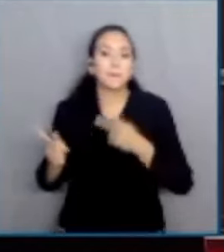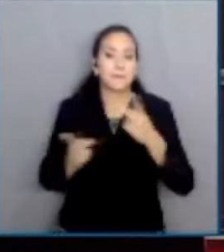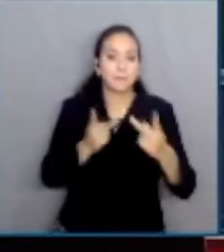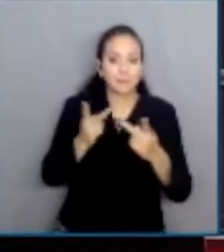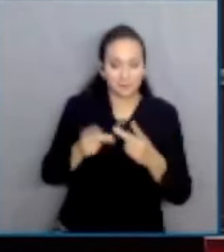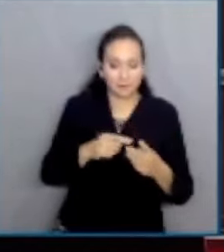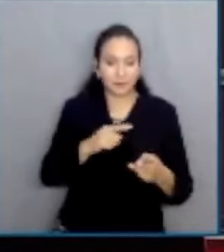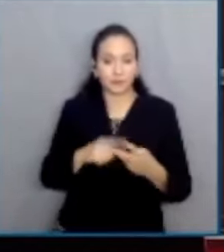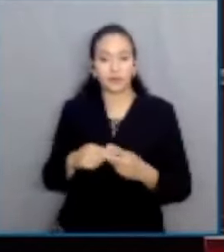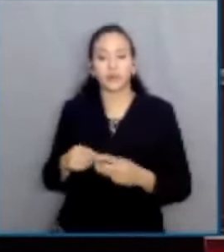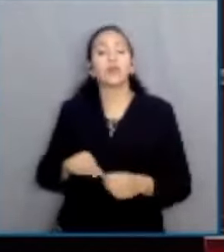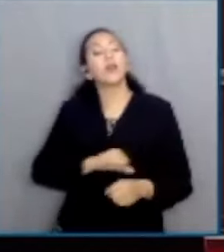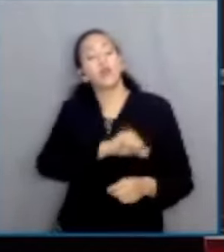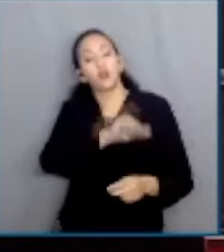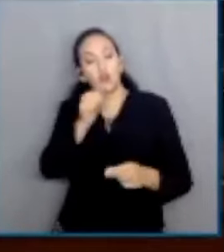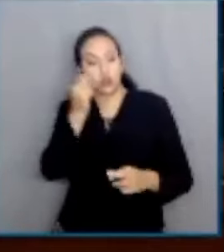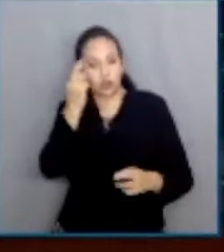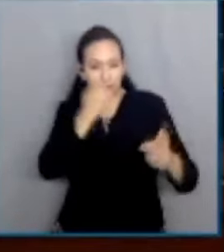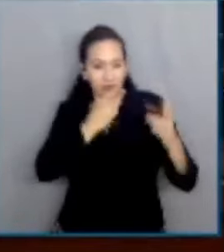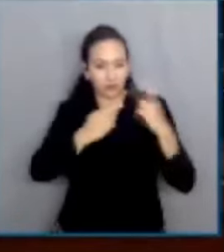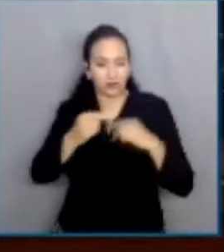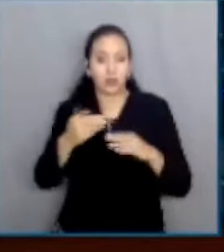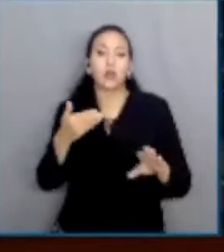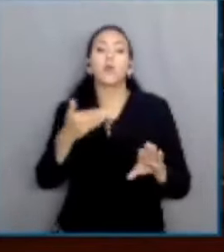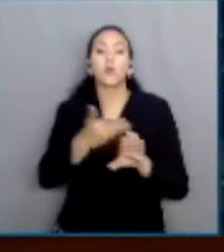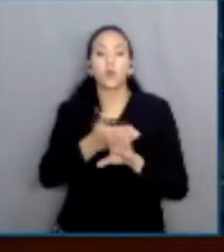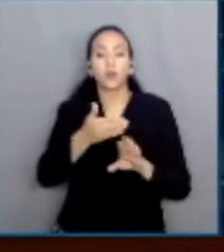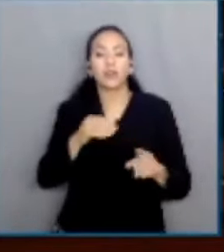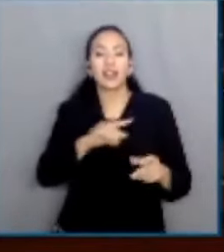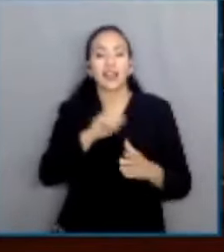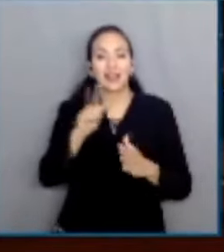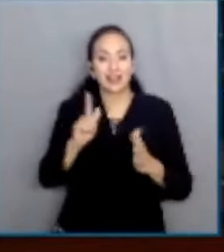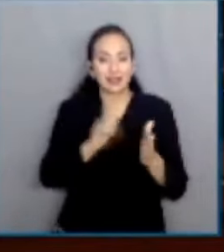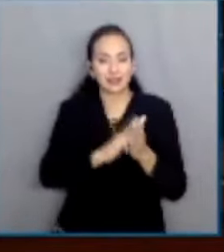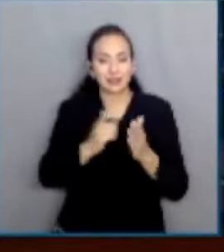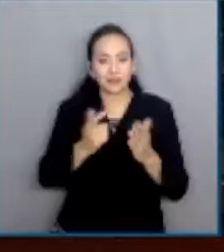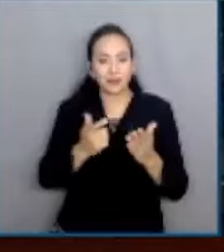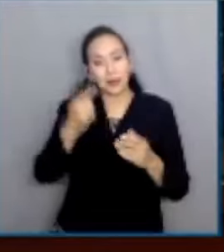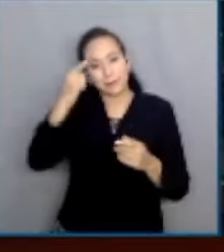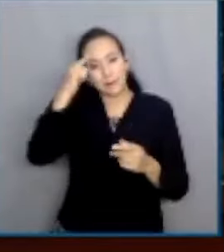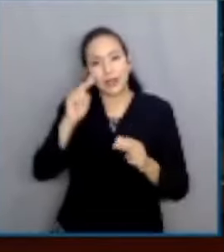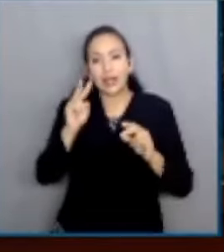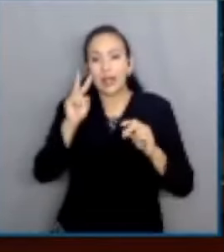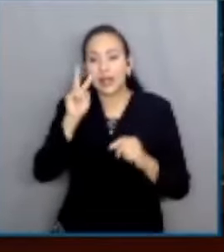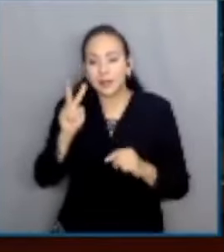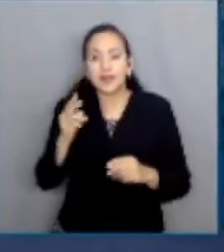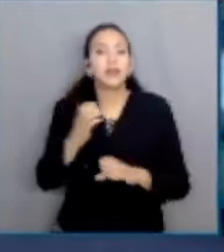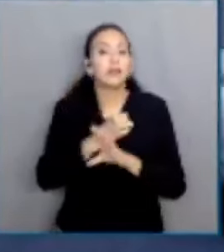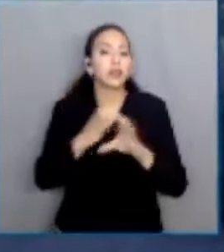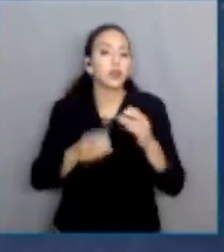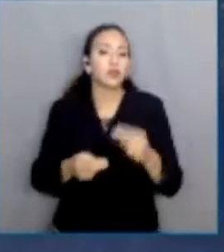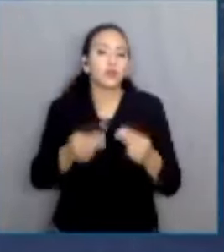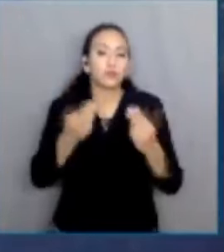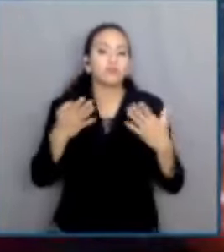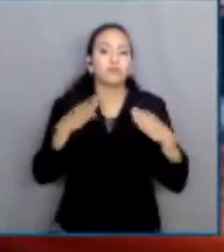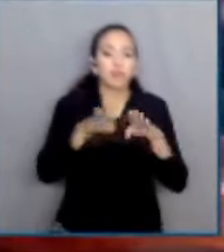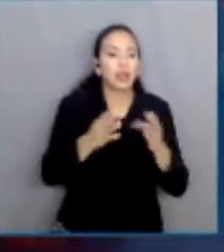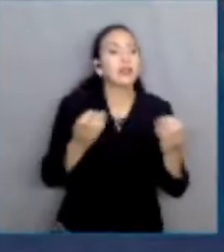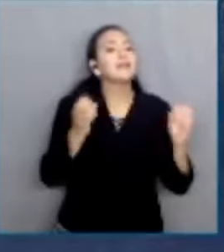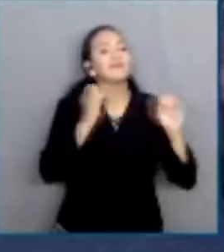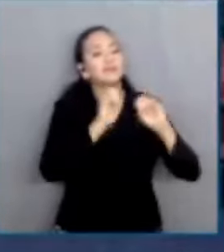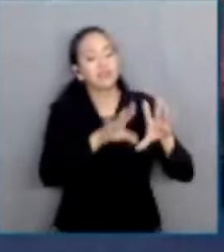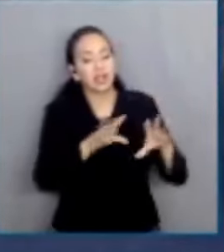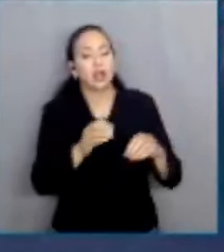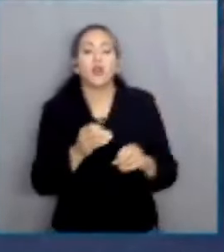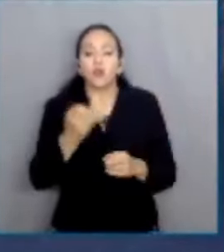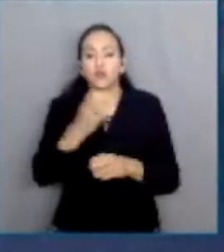otra acción promovida contra disposiciones de la ley para la administración y destino de bienes asegurados, abandonados, decomisados y extinción de dominio